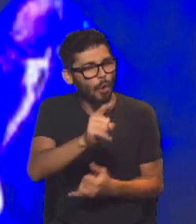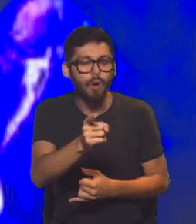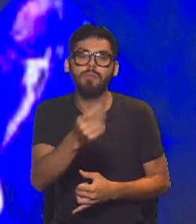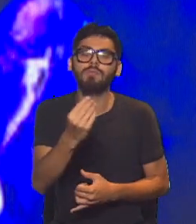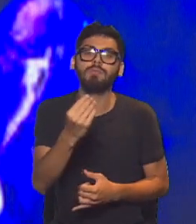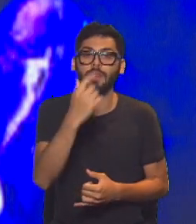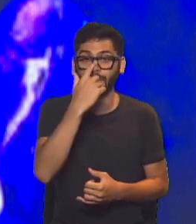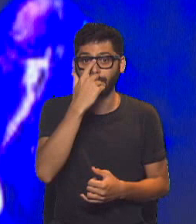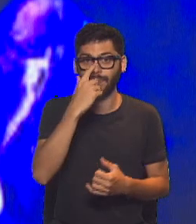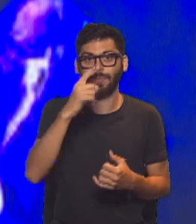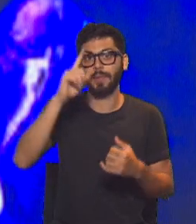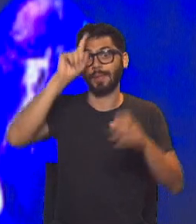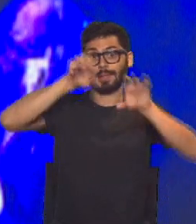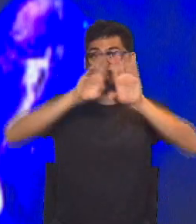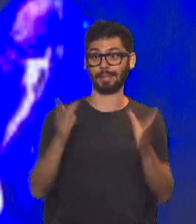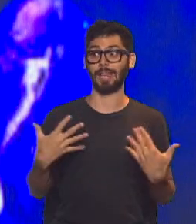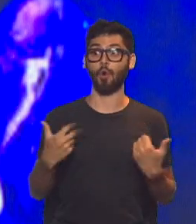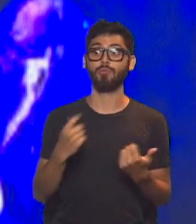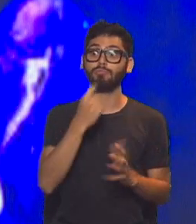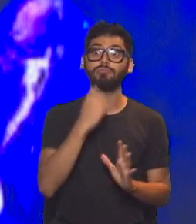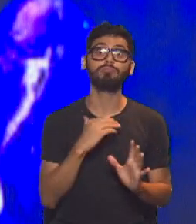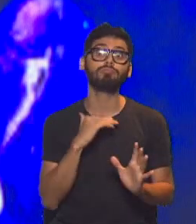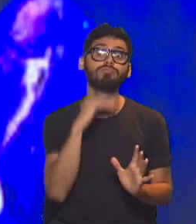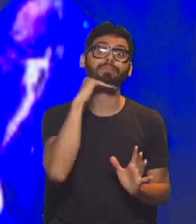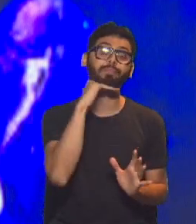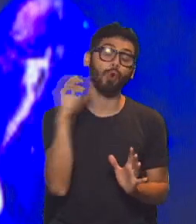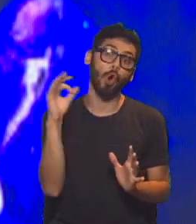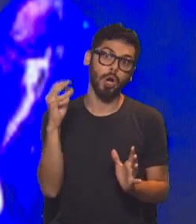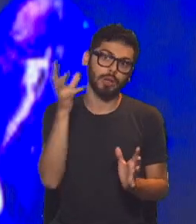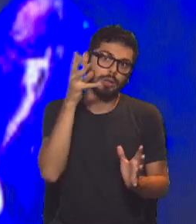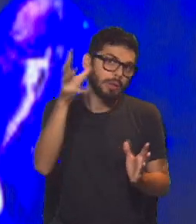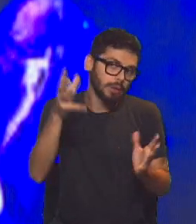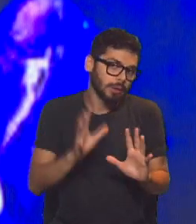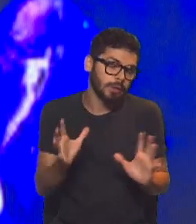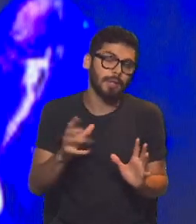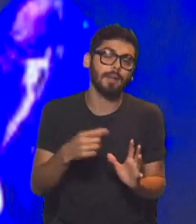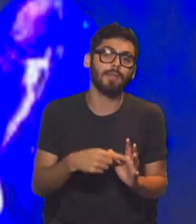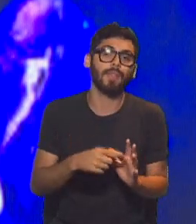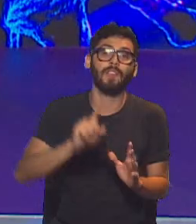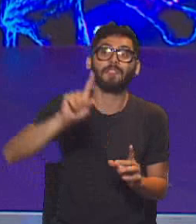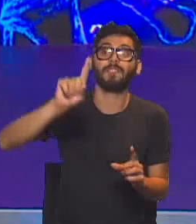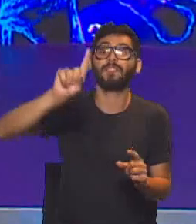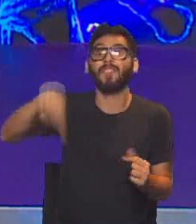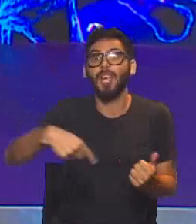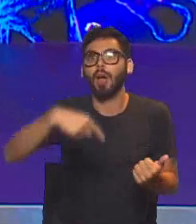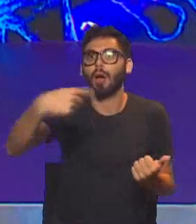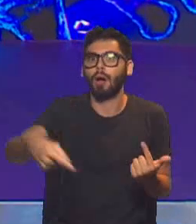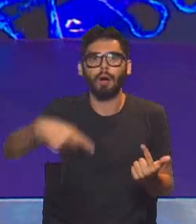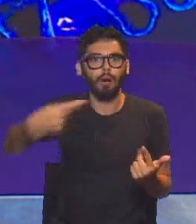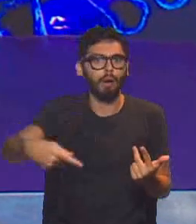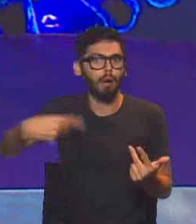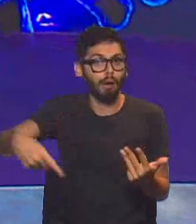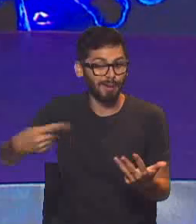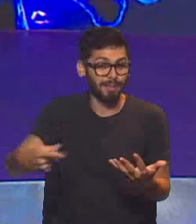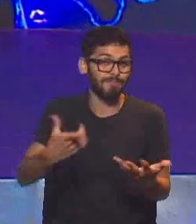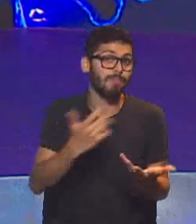provoca el sistema sanitario cuando está colapsado o cuando está saturado o cuando está demandado son los daños colaterales, las repercusiones que